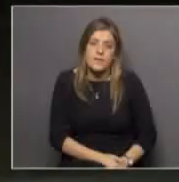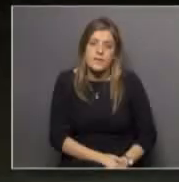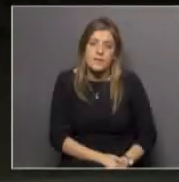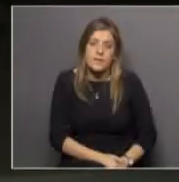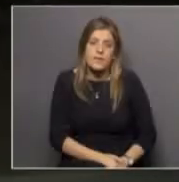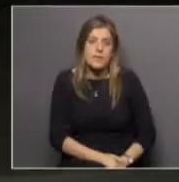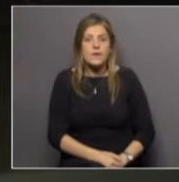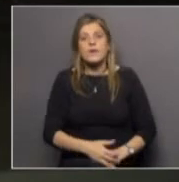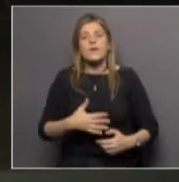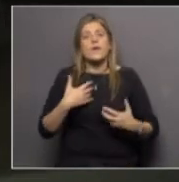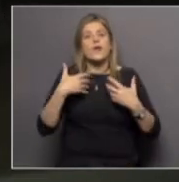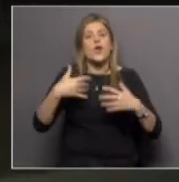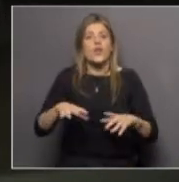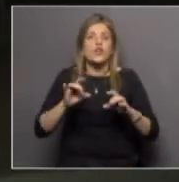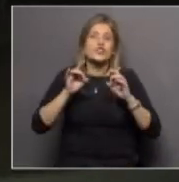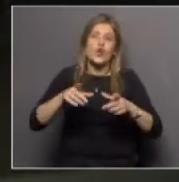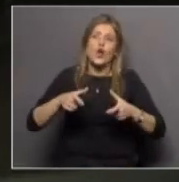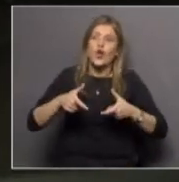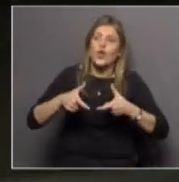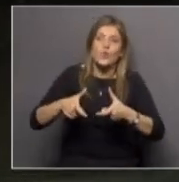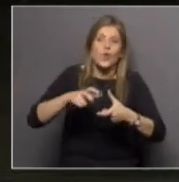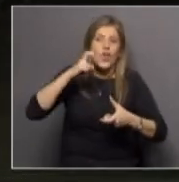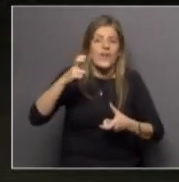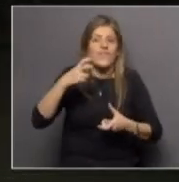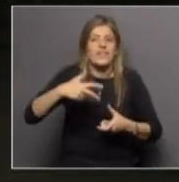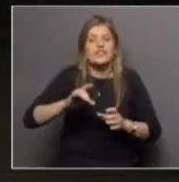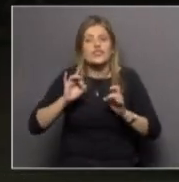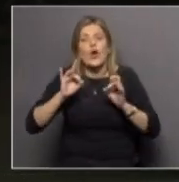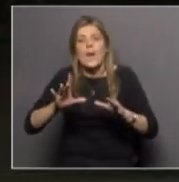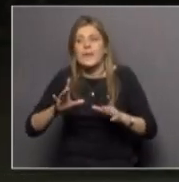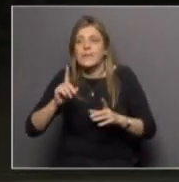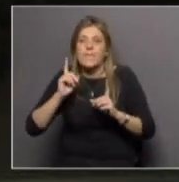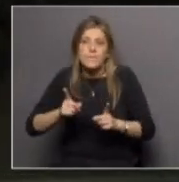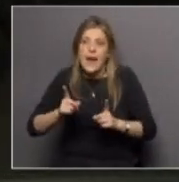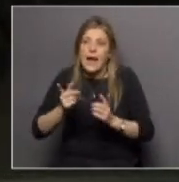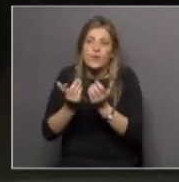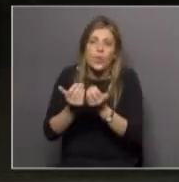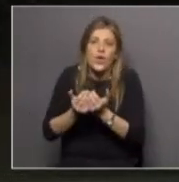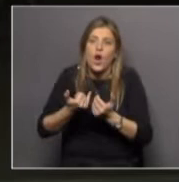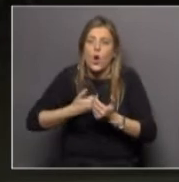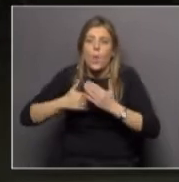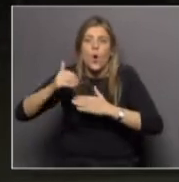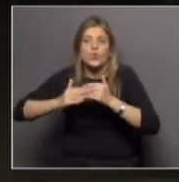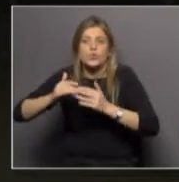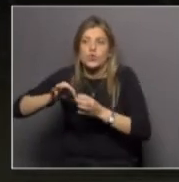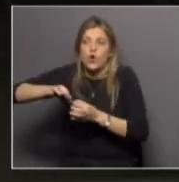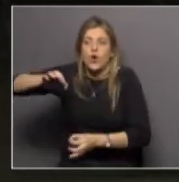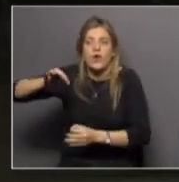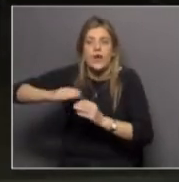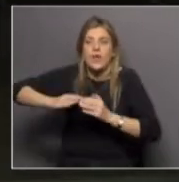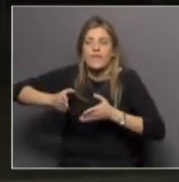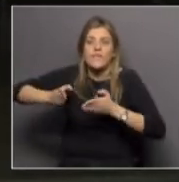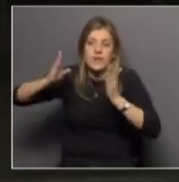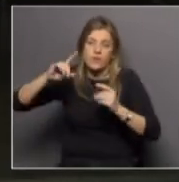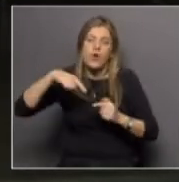no quiero confinar el estudio del túnel del viento a lo que es el diseño de un edificio de gran porte hay otras aplicaciones que